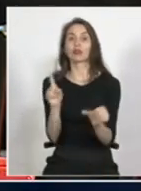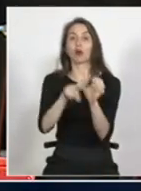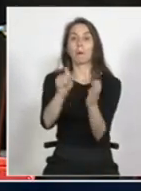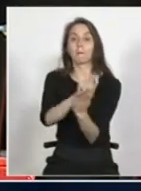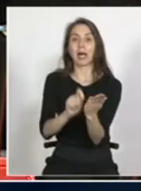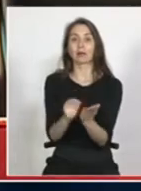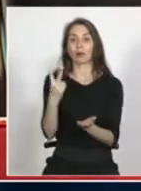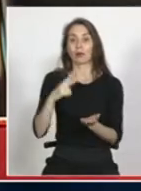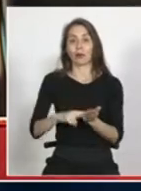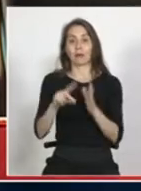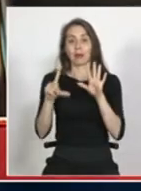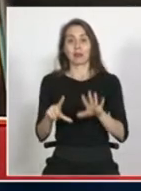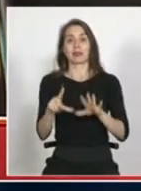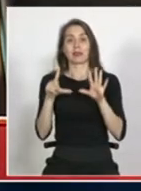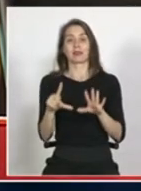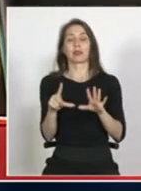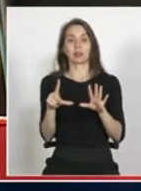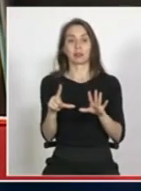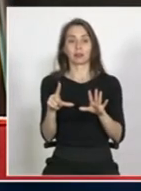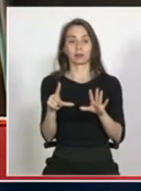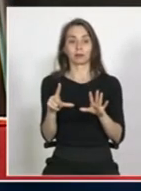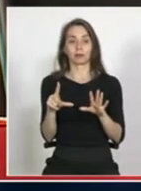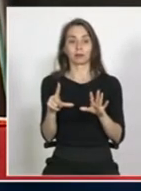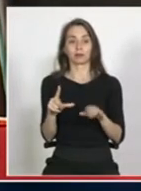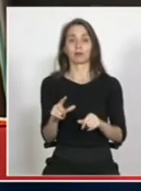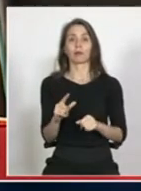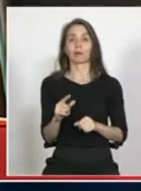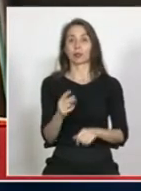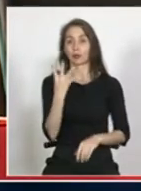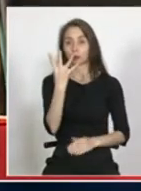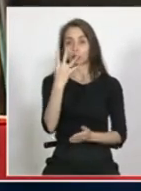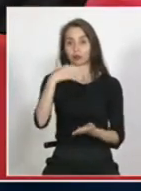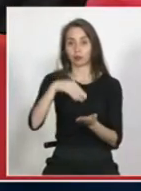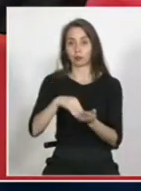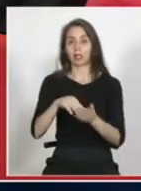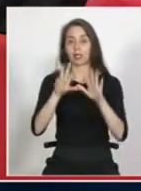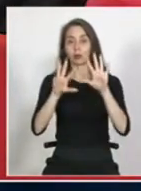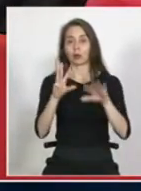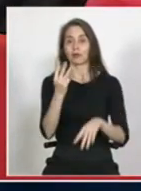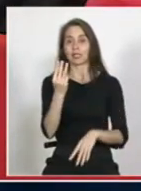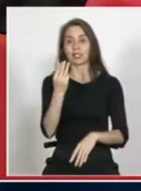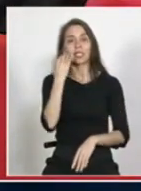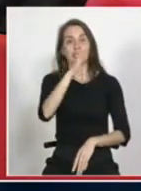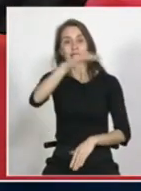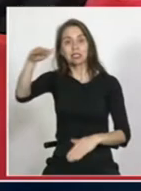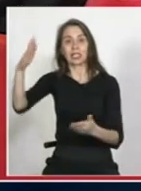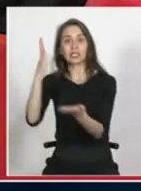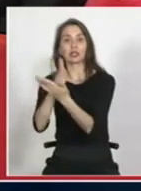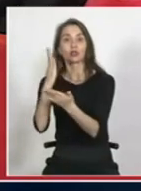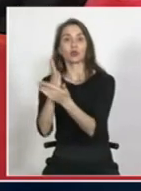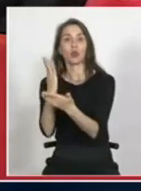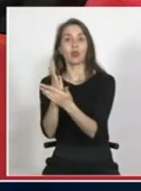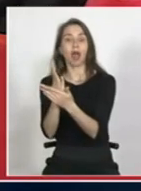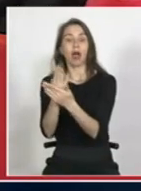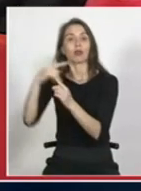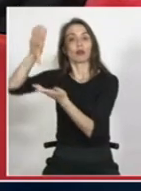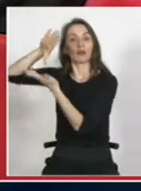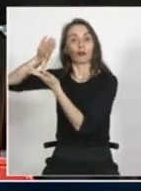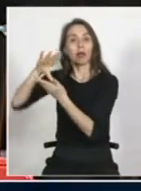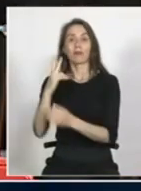y en el año 2017 alcanzó a 4.913 estudiantes cerca del